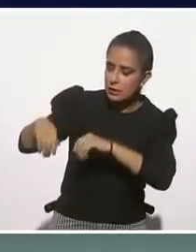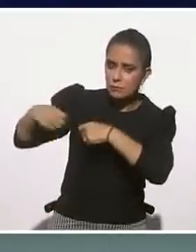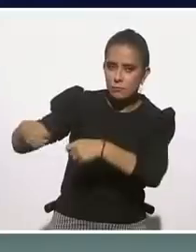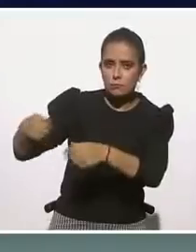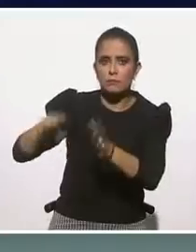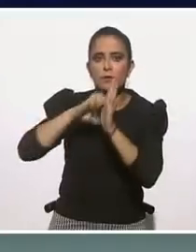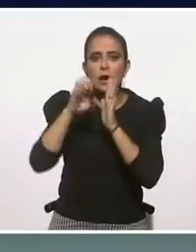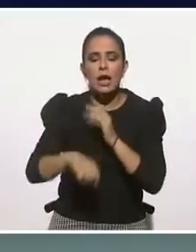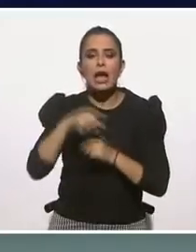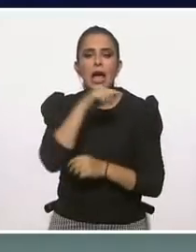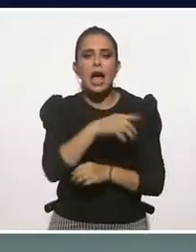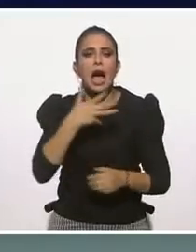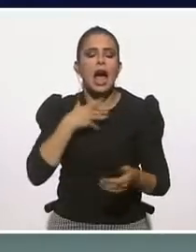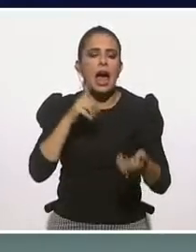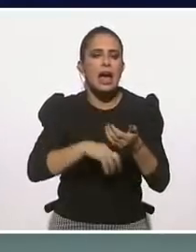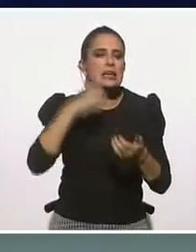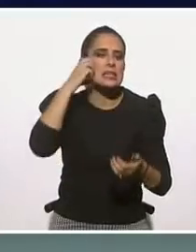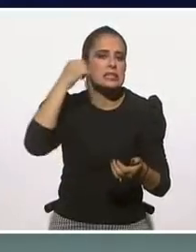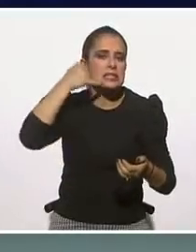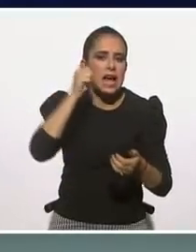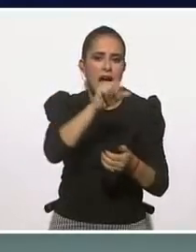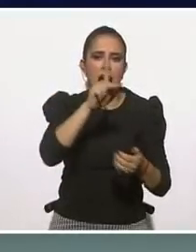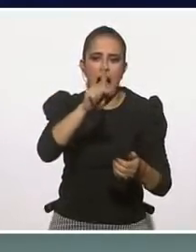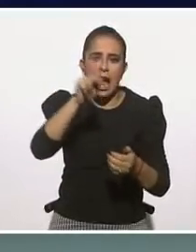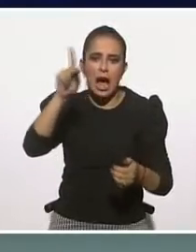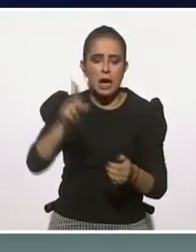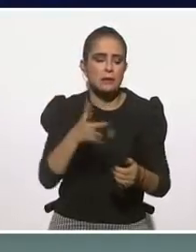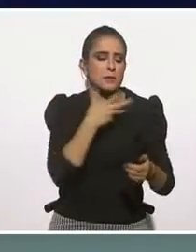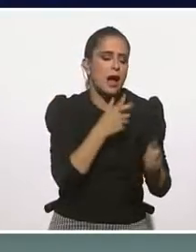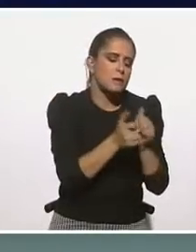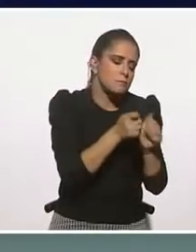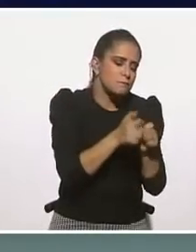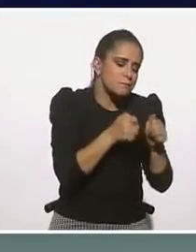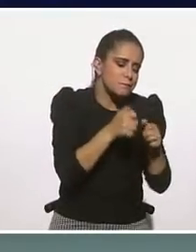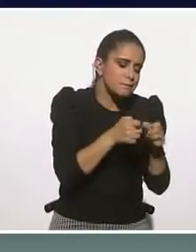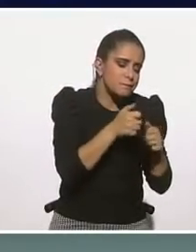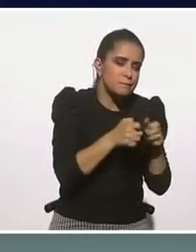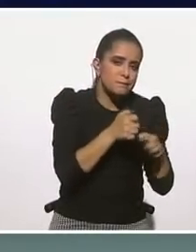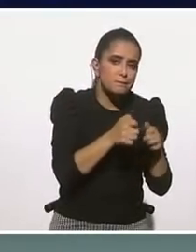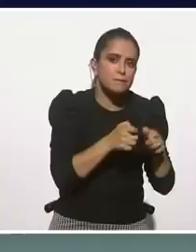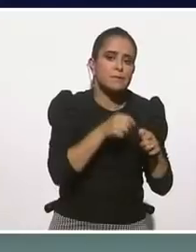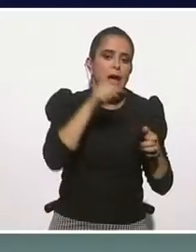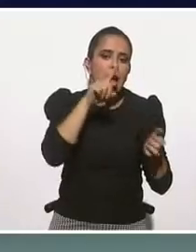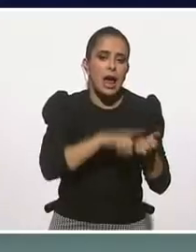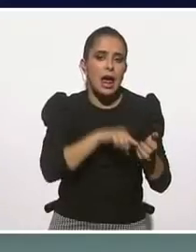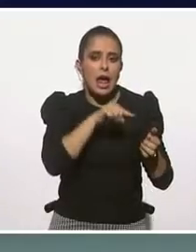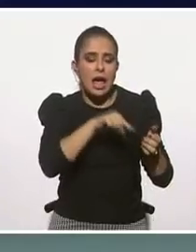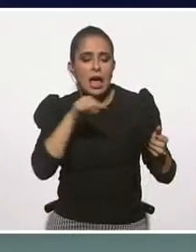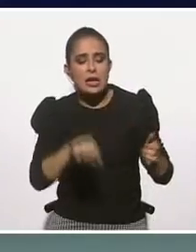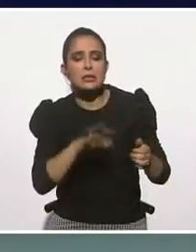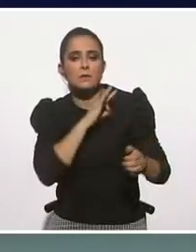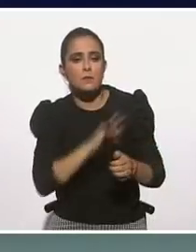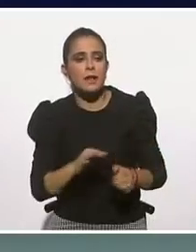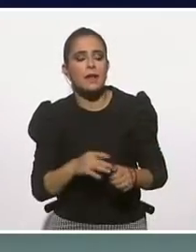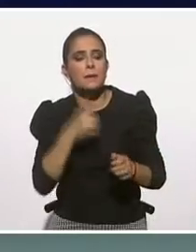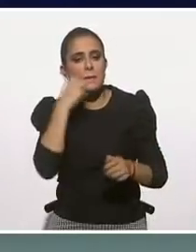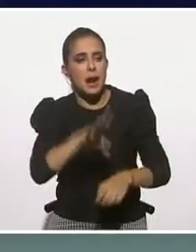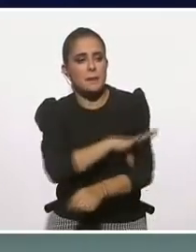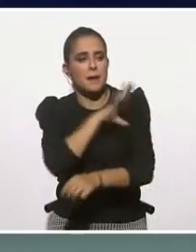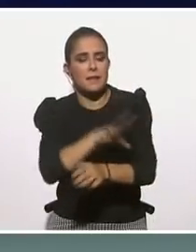que es como una aplicación del celular que funciona en segundo plano. Tú a veces no te das cuenta, pero está buscando optimizarte la batería, está buscando